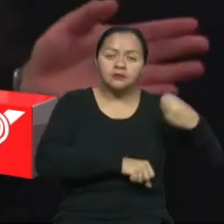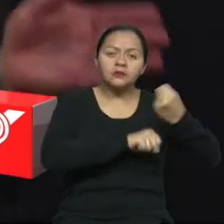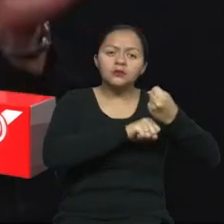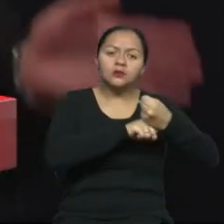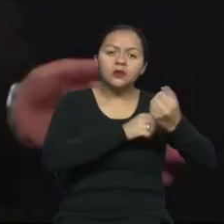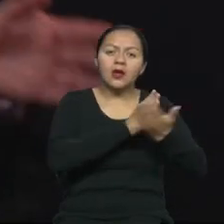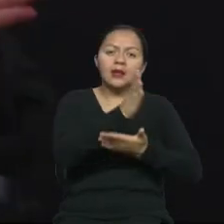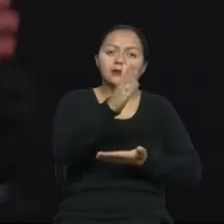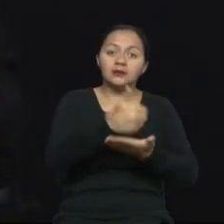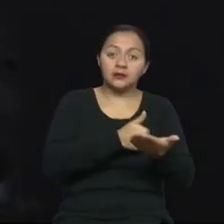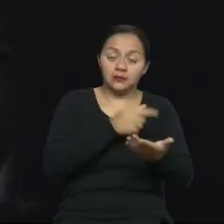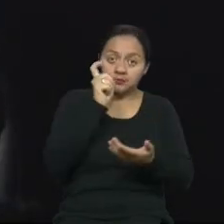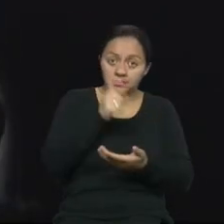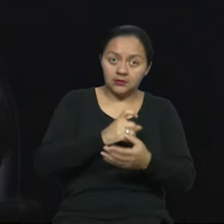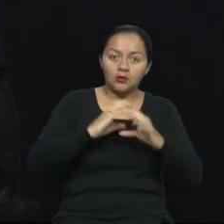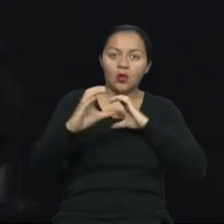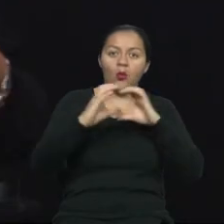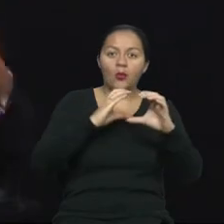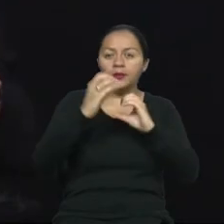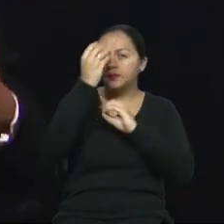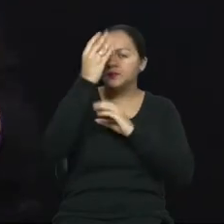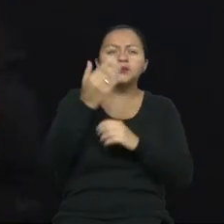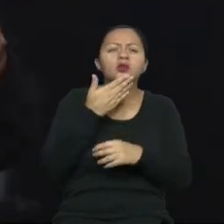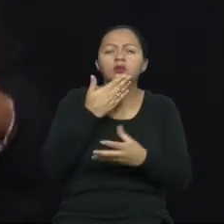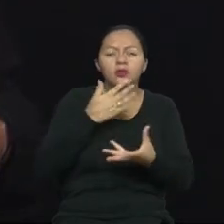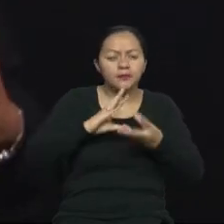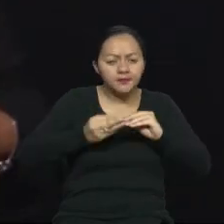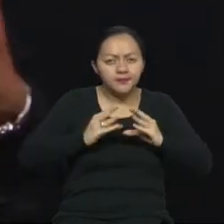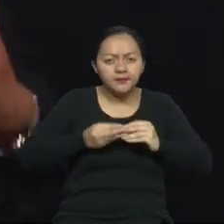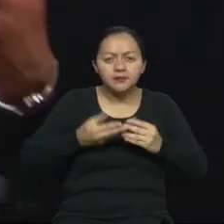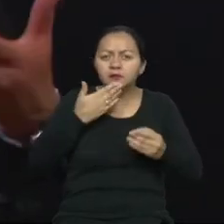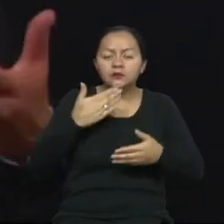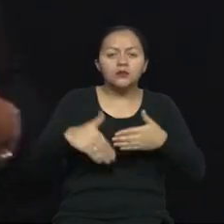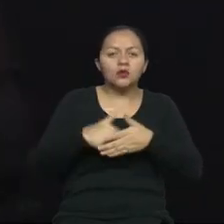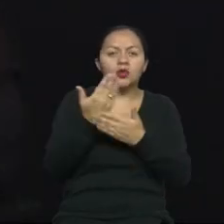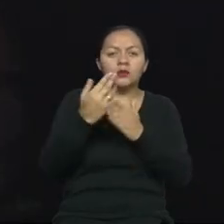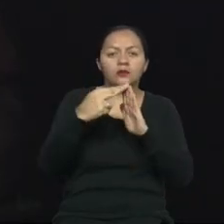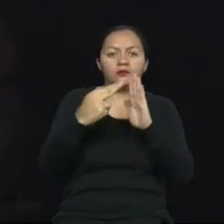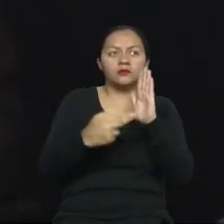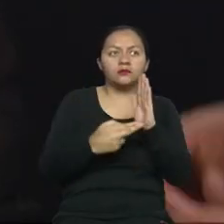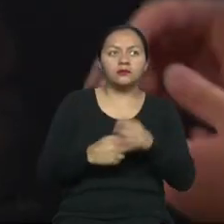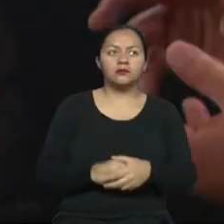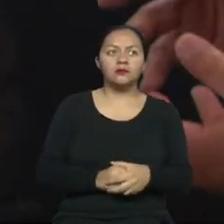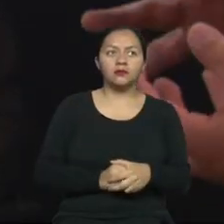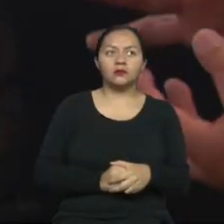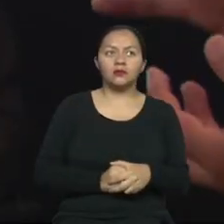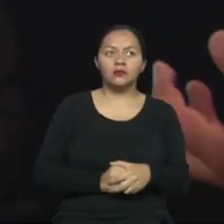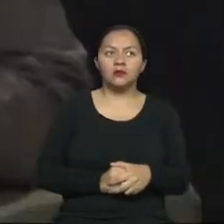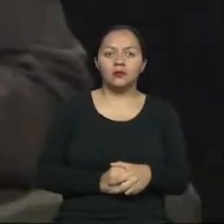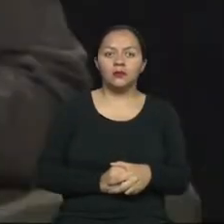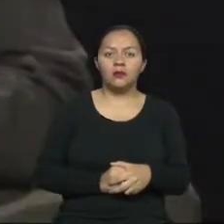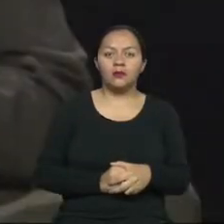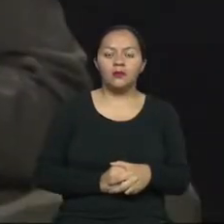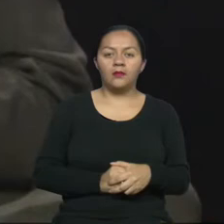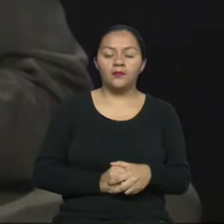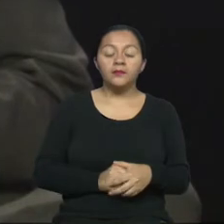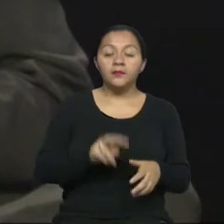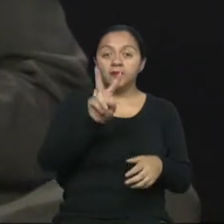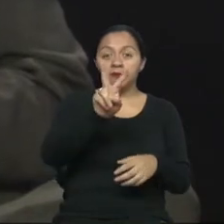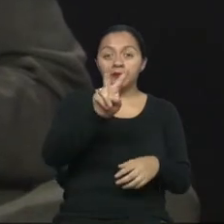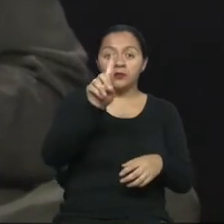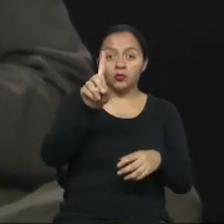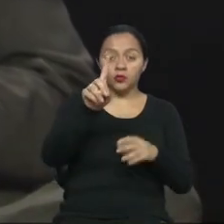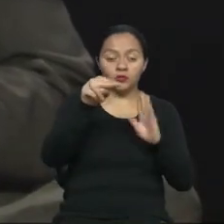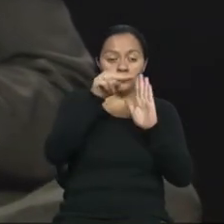accesibilidad del medio físico, comunicación e información? Cuéntenos un poquito de qué tratan las normas y qué es lo que facilitan. Seguro, con gusto. Las 21 normas fueron